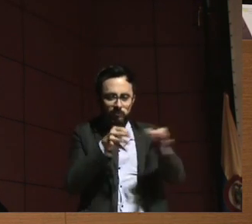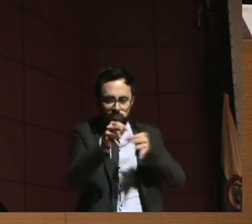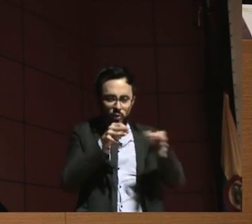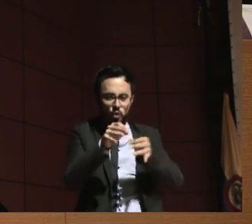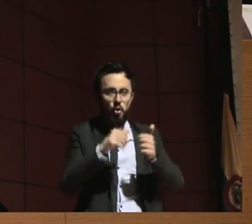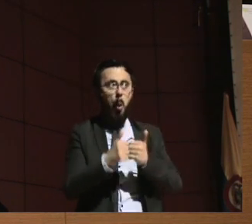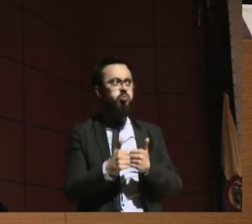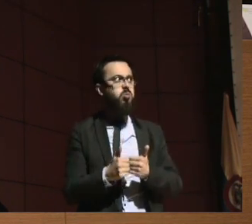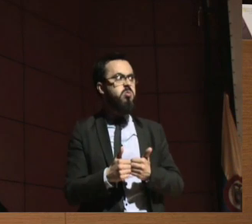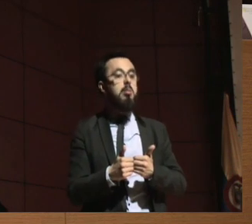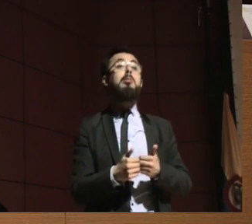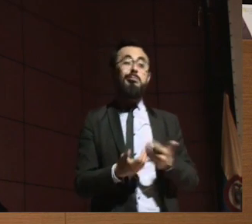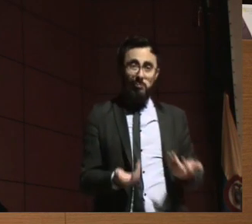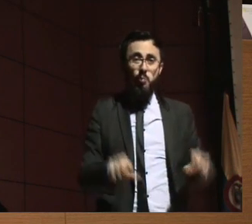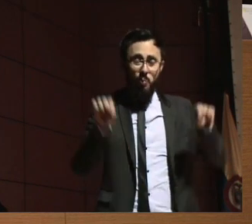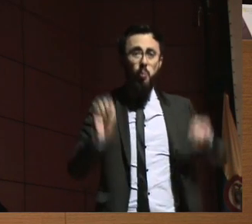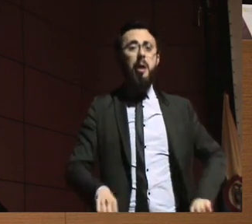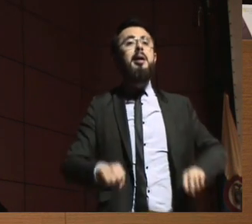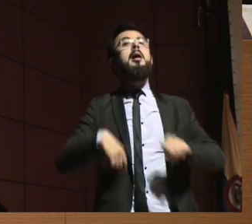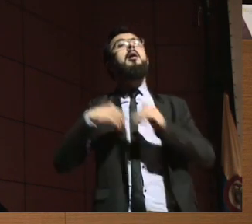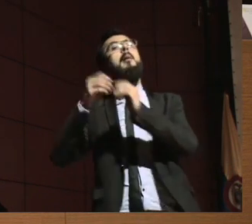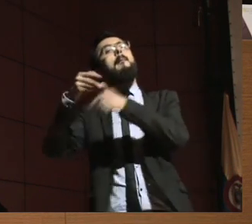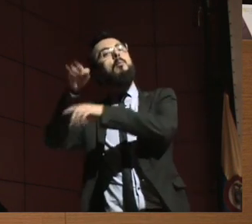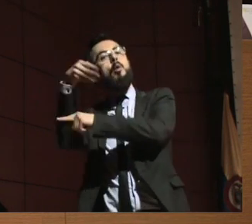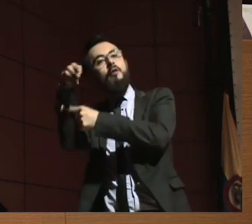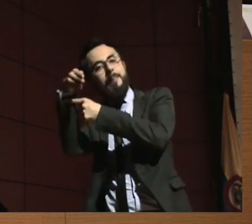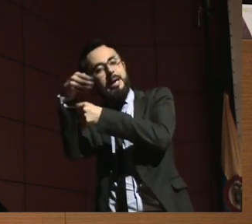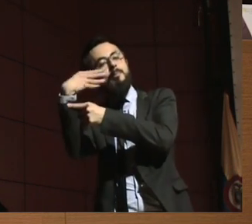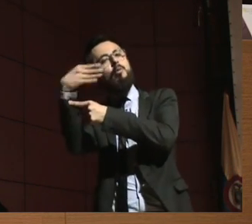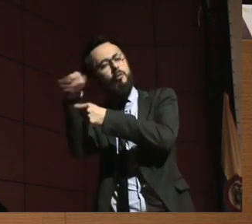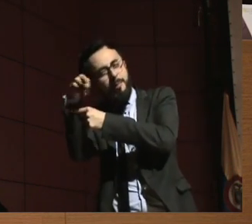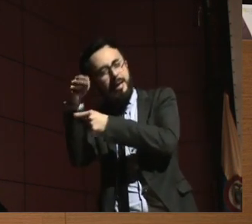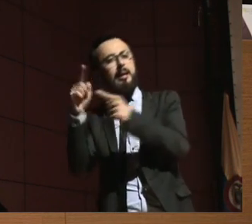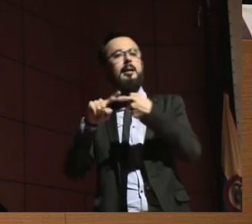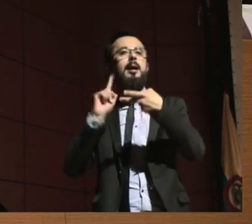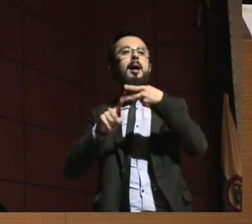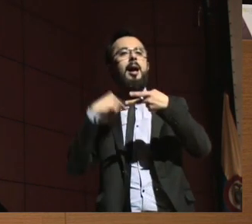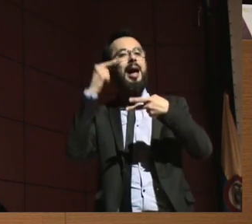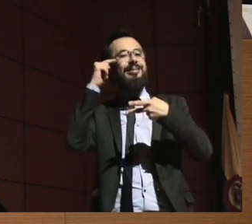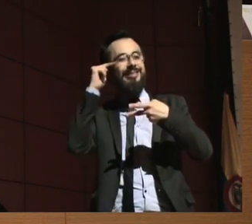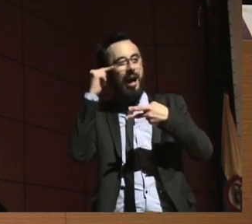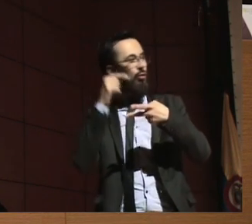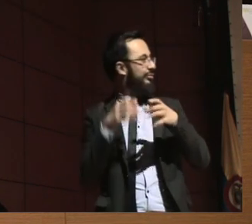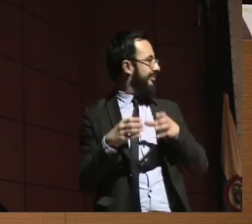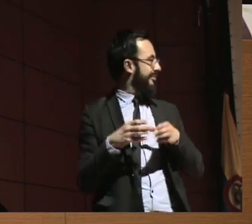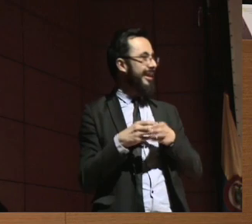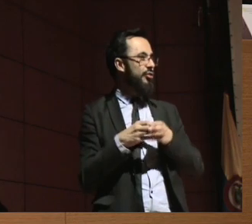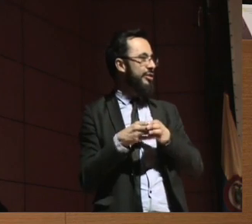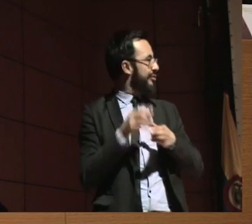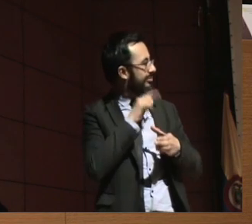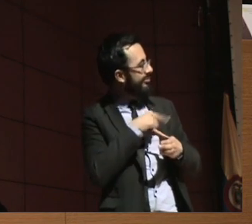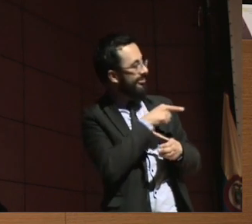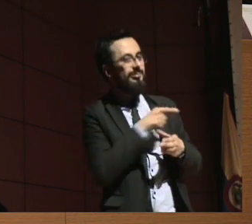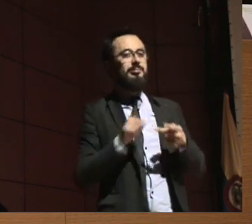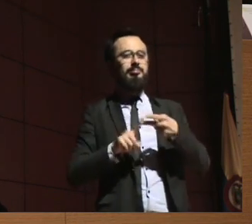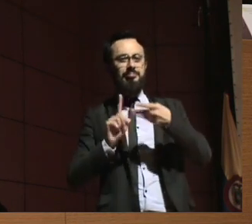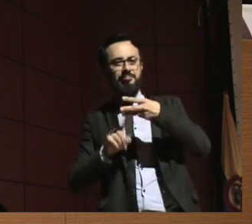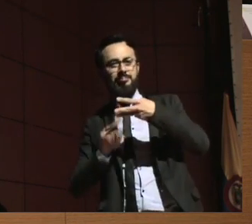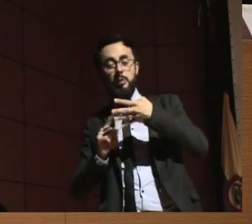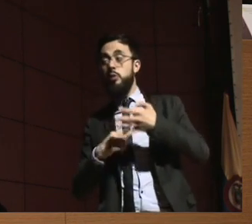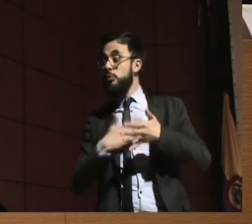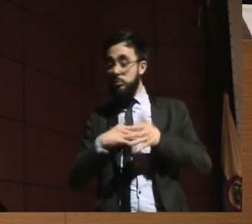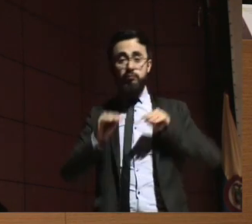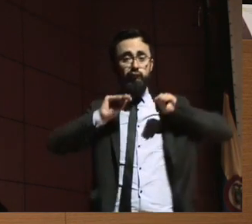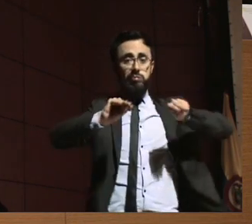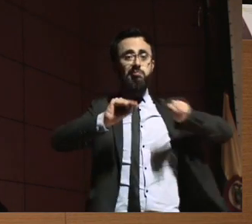Profamilia, la Liga del Autismo, y país, una de las cosas que hacemos en formación no es solamente formación, educación en